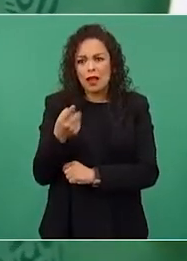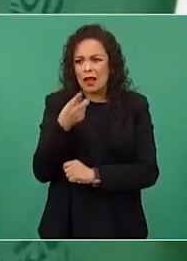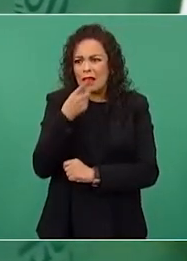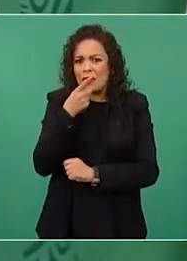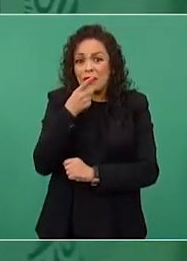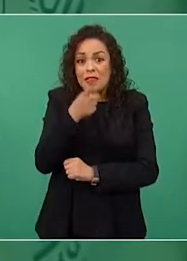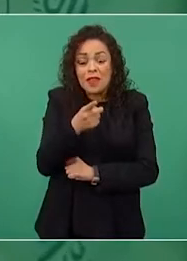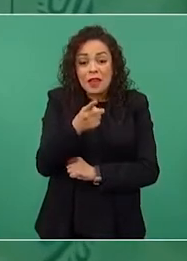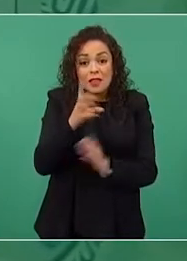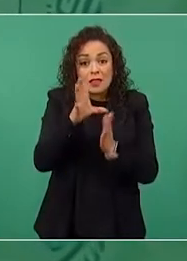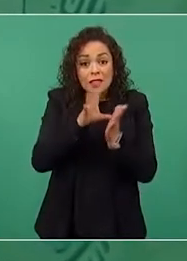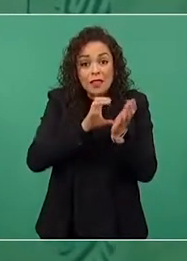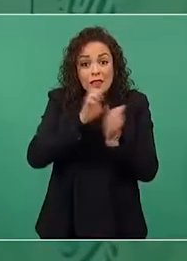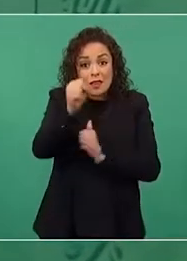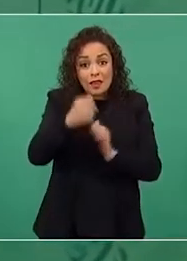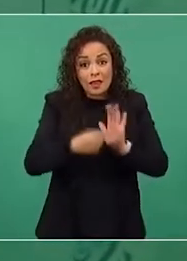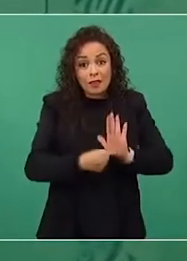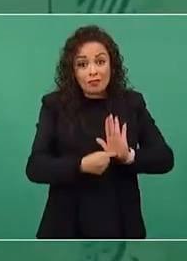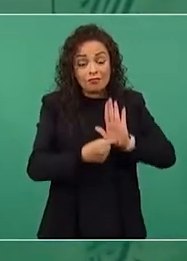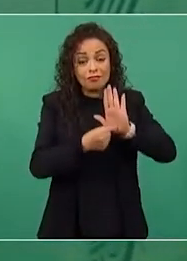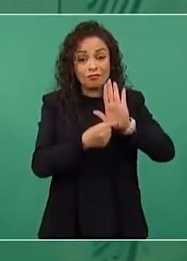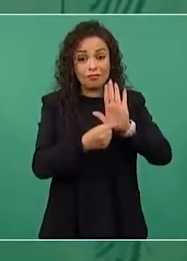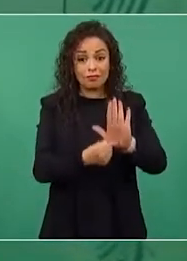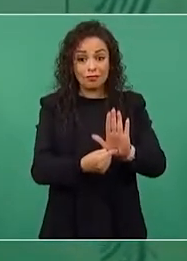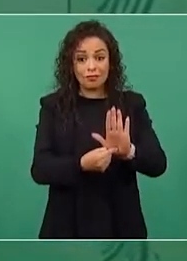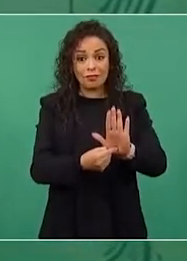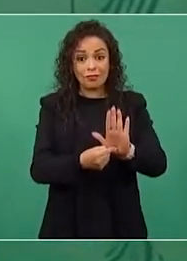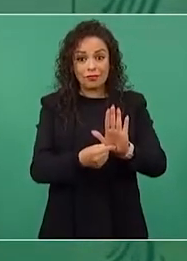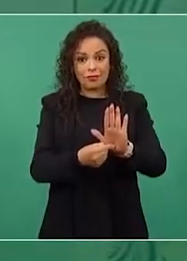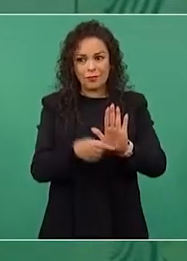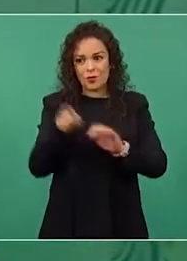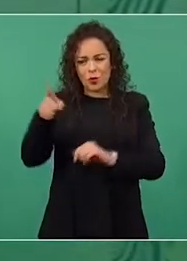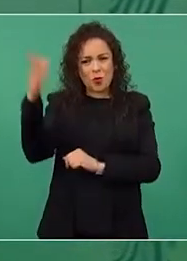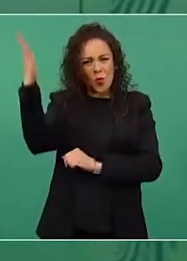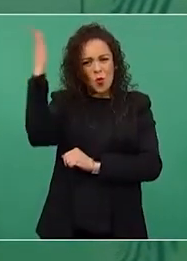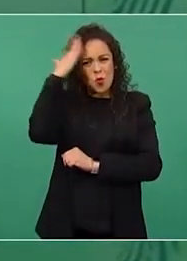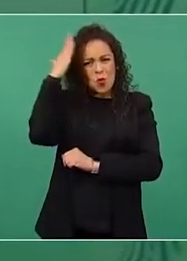que es la ley de leyes.